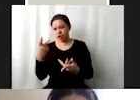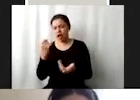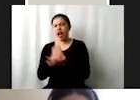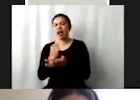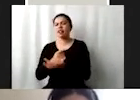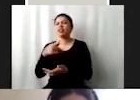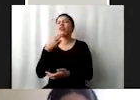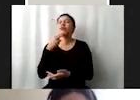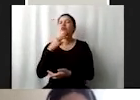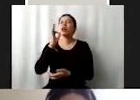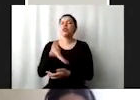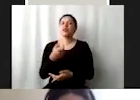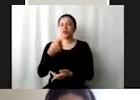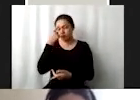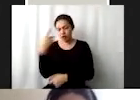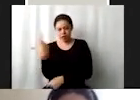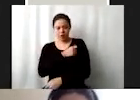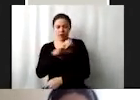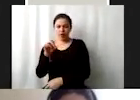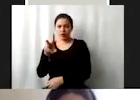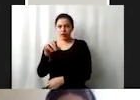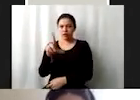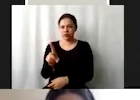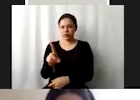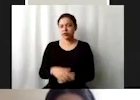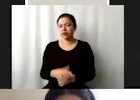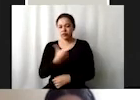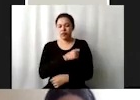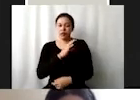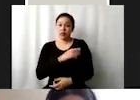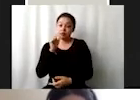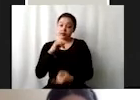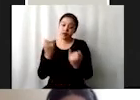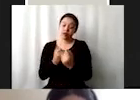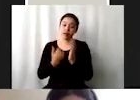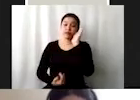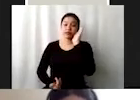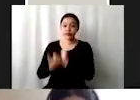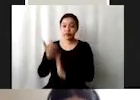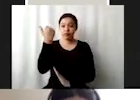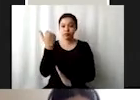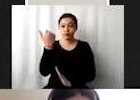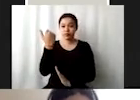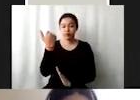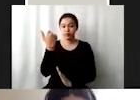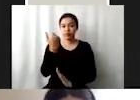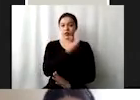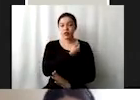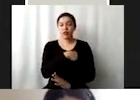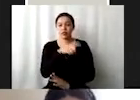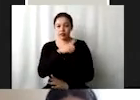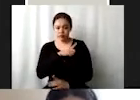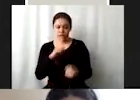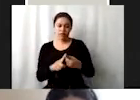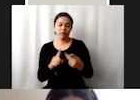del COVID y bueno, también aumentar el financiamiento a la salud, reforzar